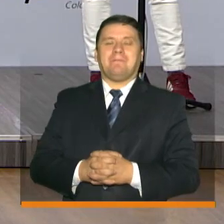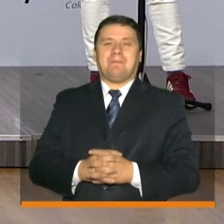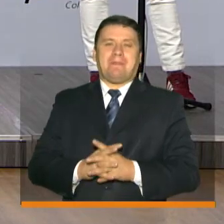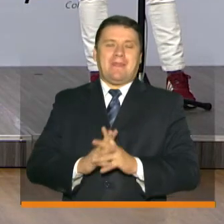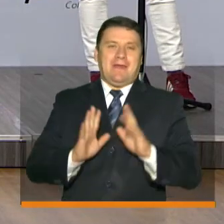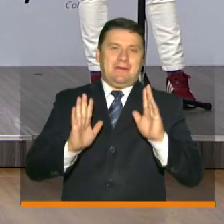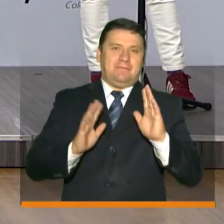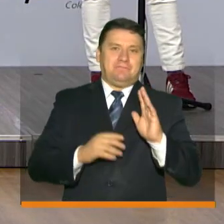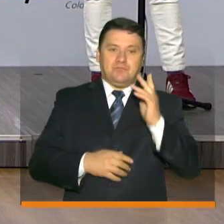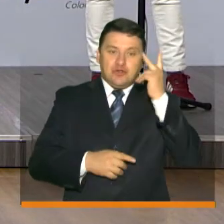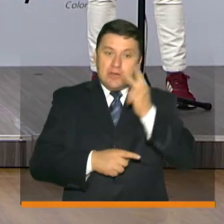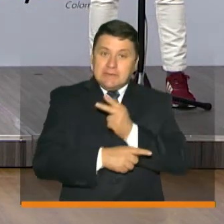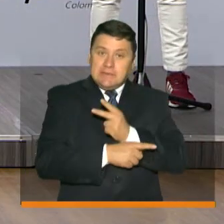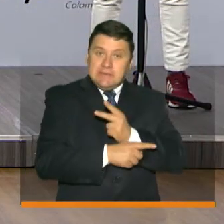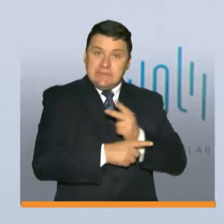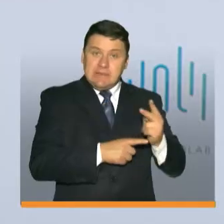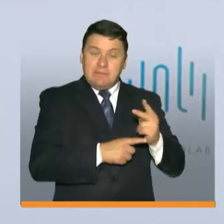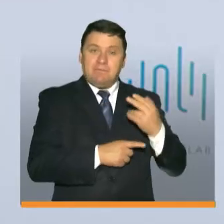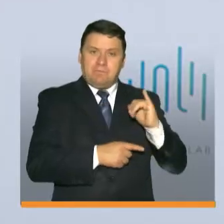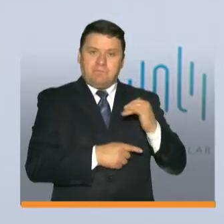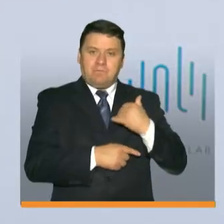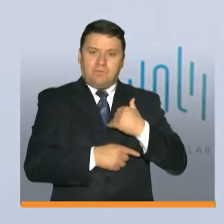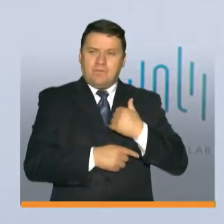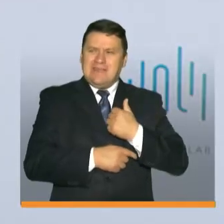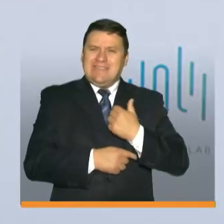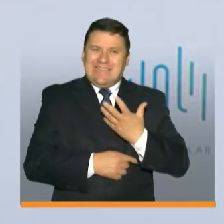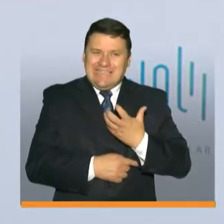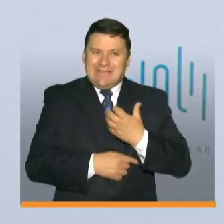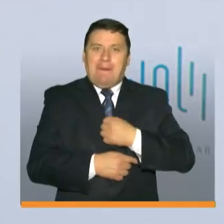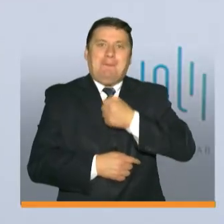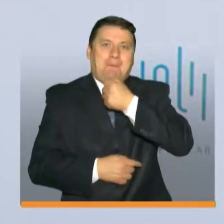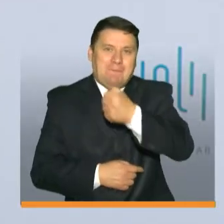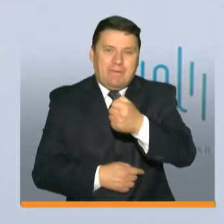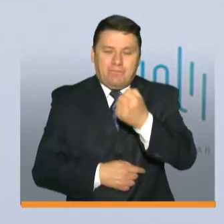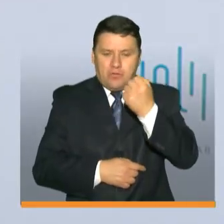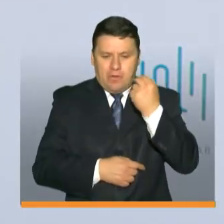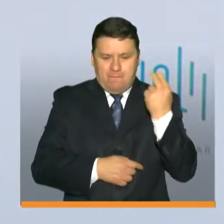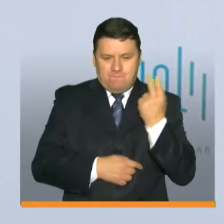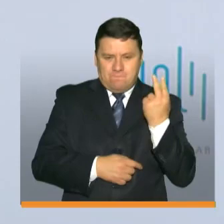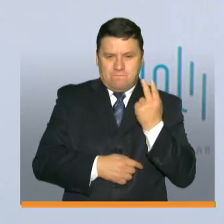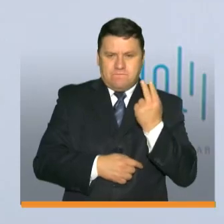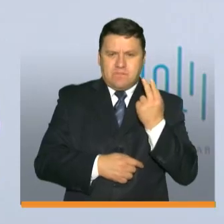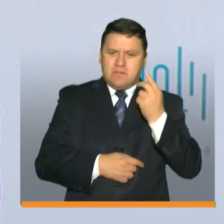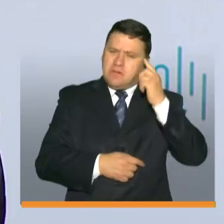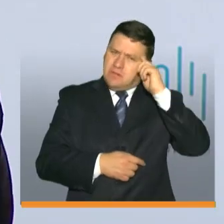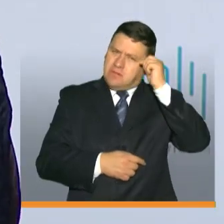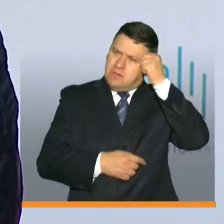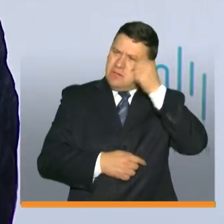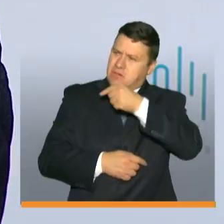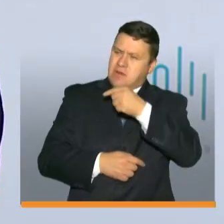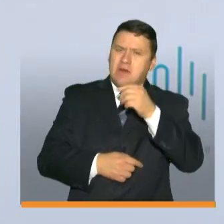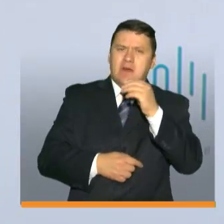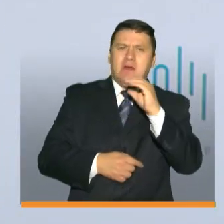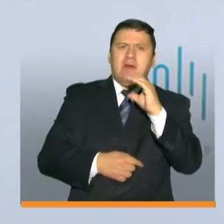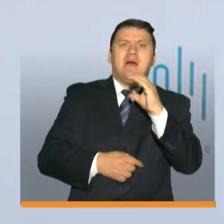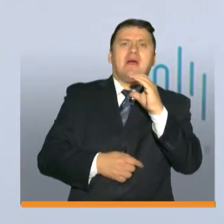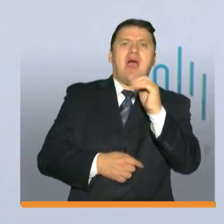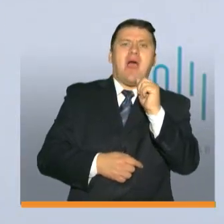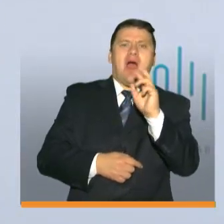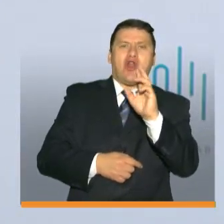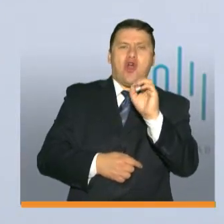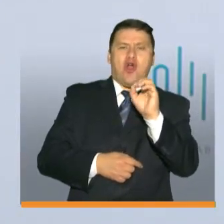Hace dos semanas estaba que me daba esta noticia. Un viernes, me acuerdo que estaba también Carolina pendiente,